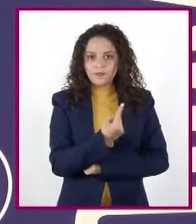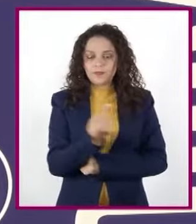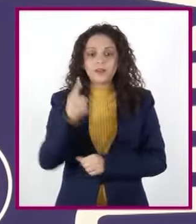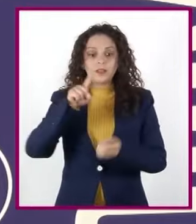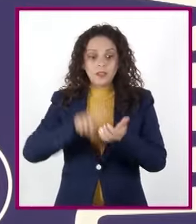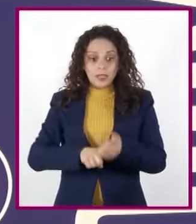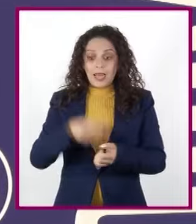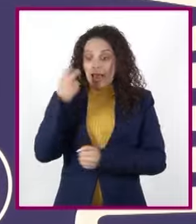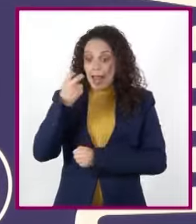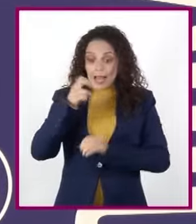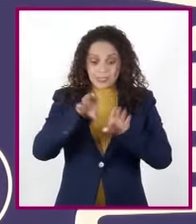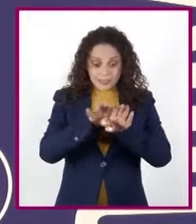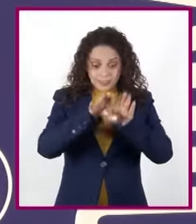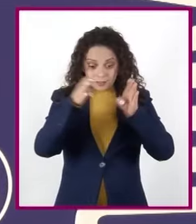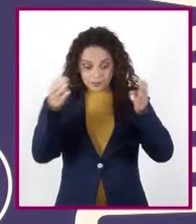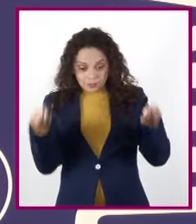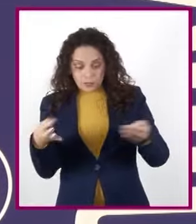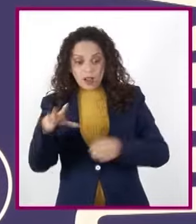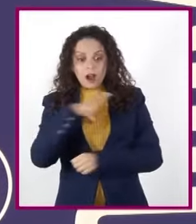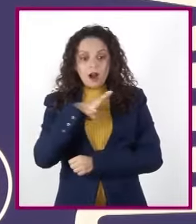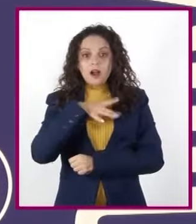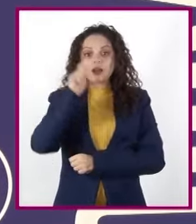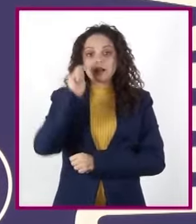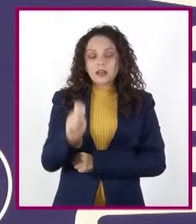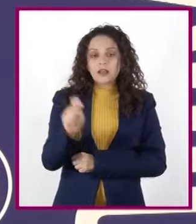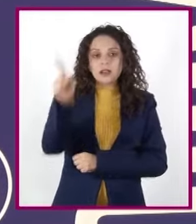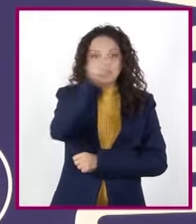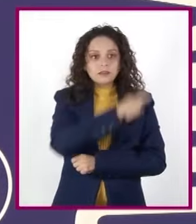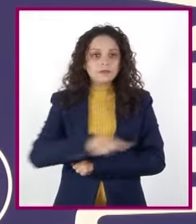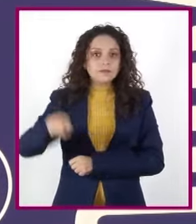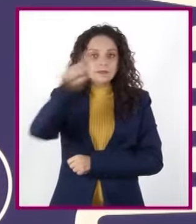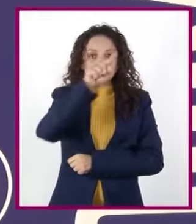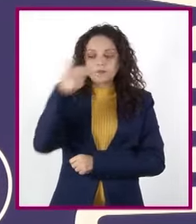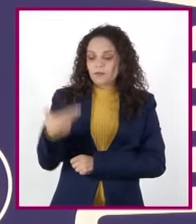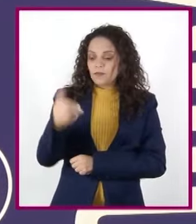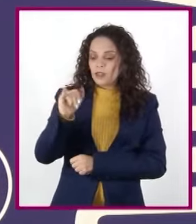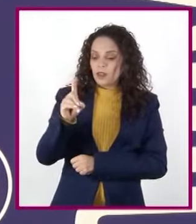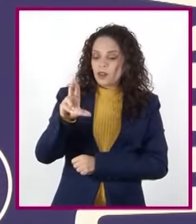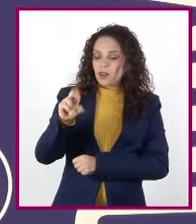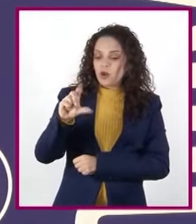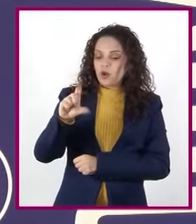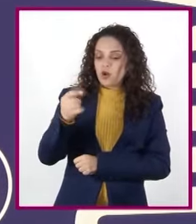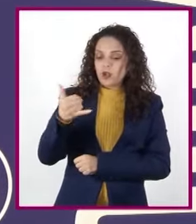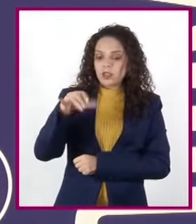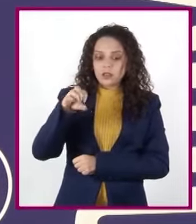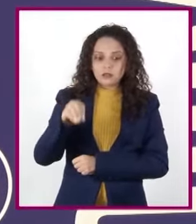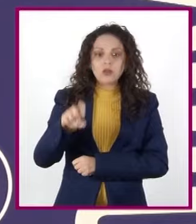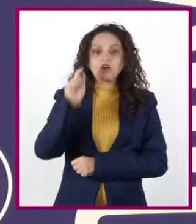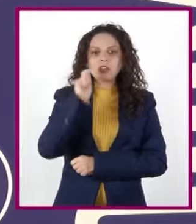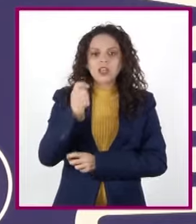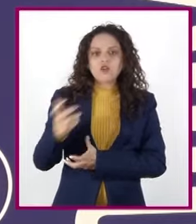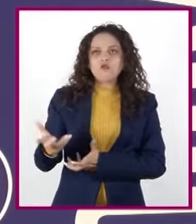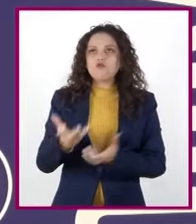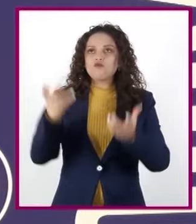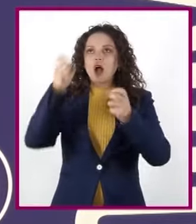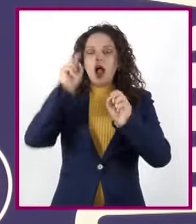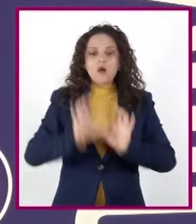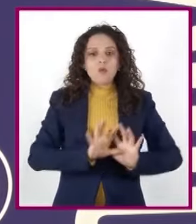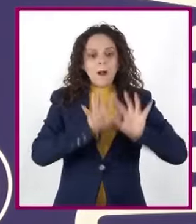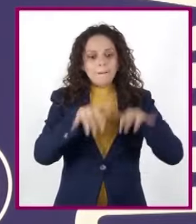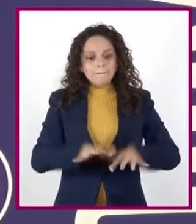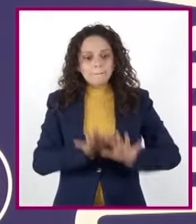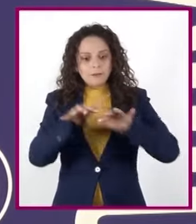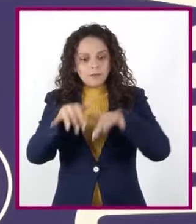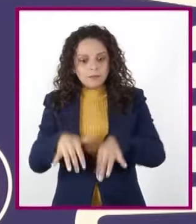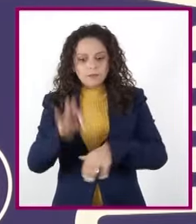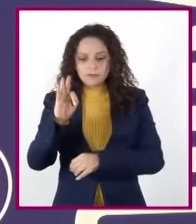capa en donde se lleva a cabo el ciclo hidrológico, la evaporación de los océanos, la fotosíntesis y las actividades humanas.